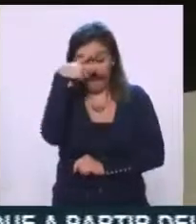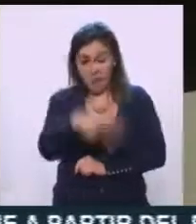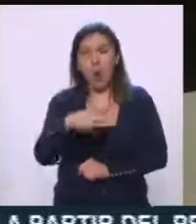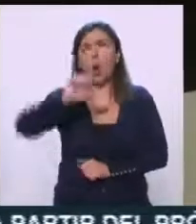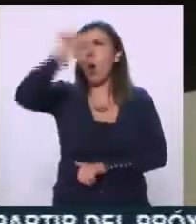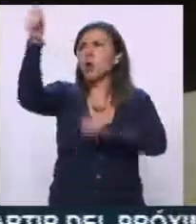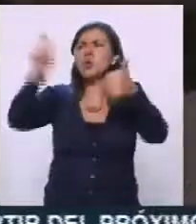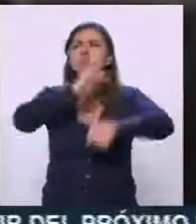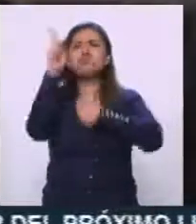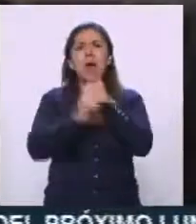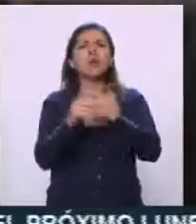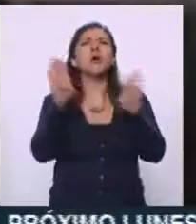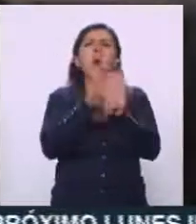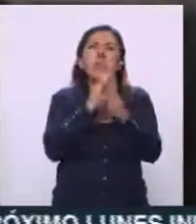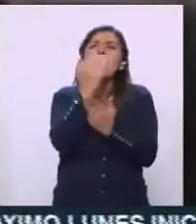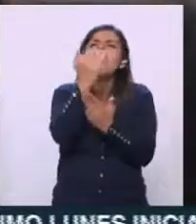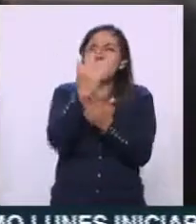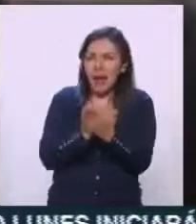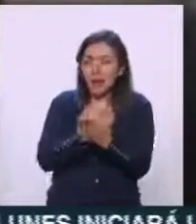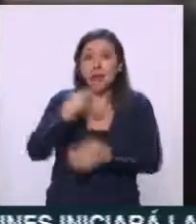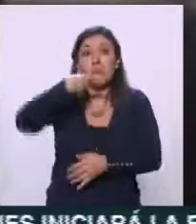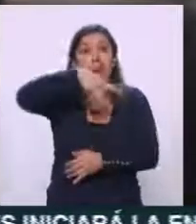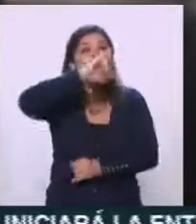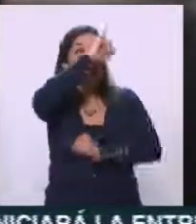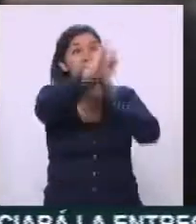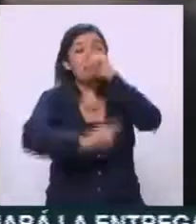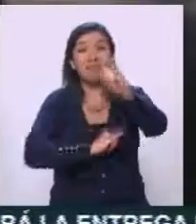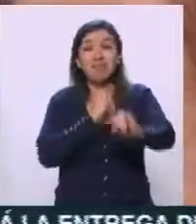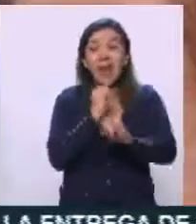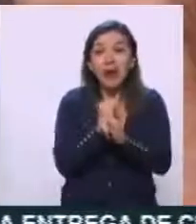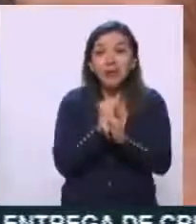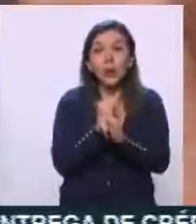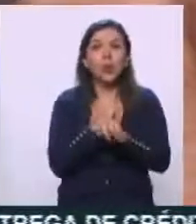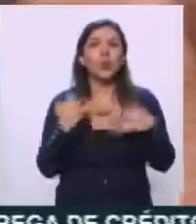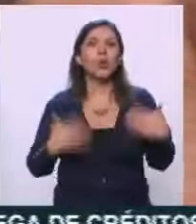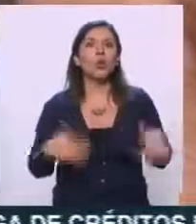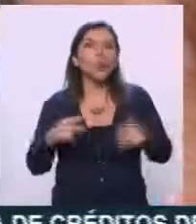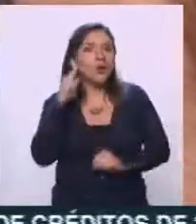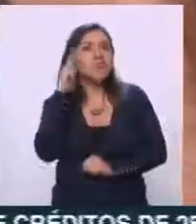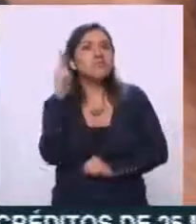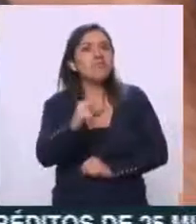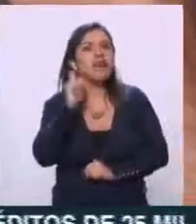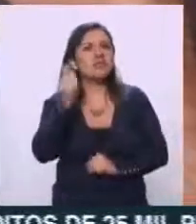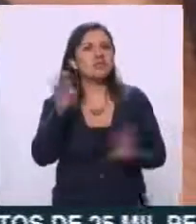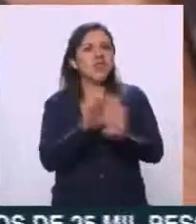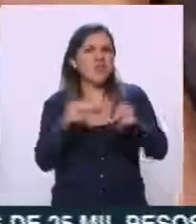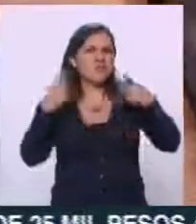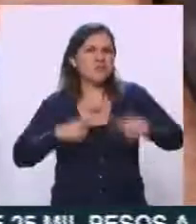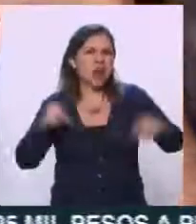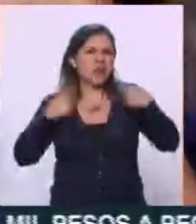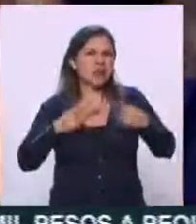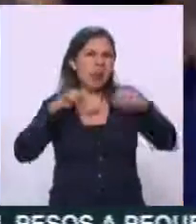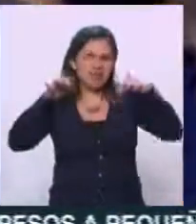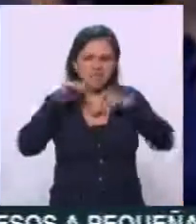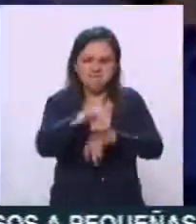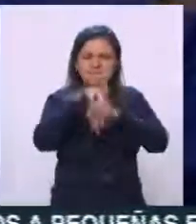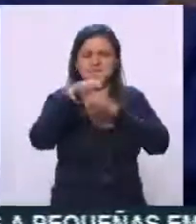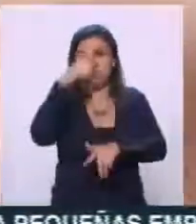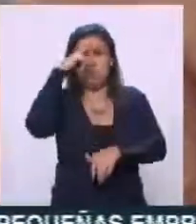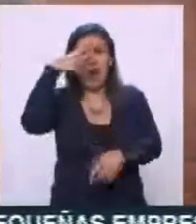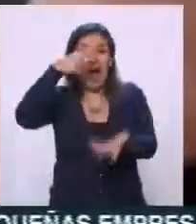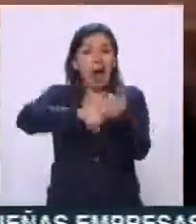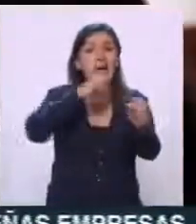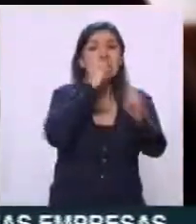otros países es de menor escala, a nivel internacional, pues estamos hablando de ejércitos electrónicos para